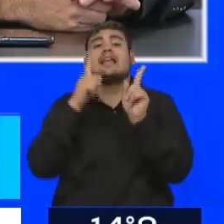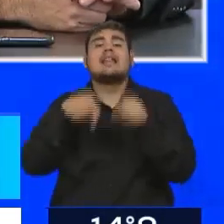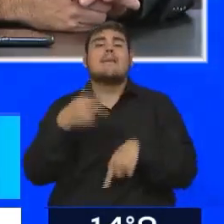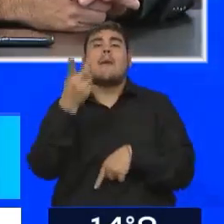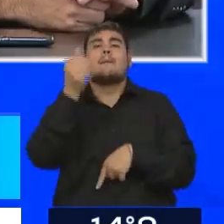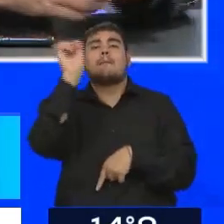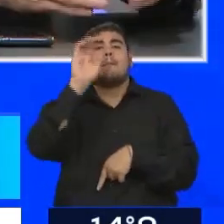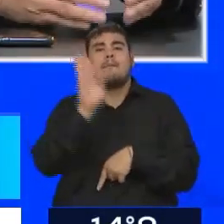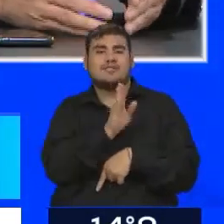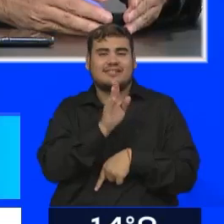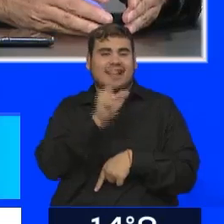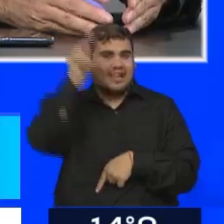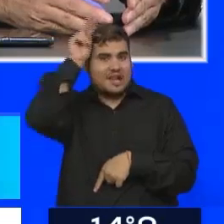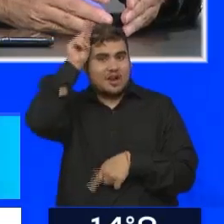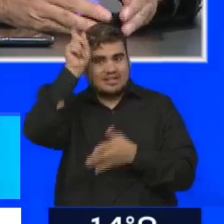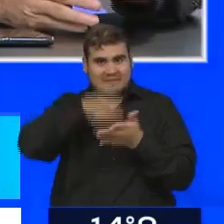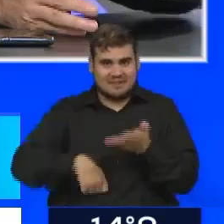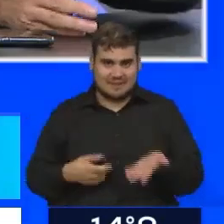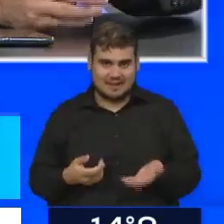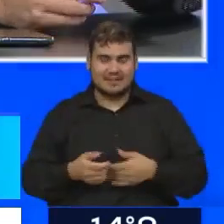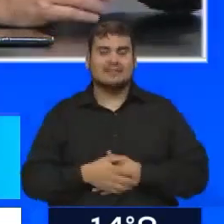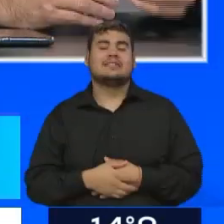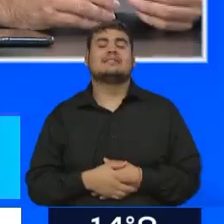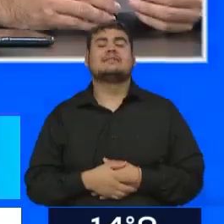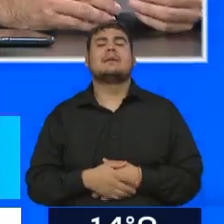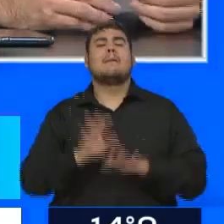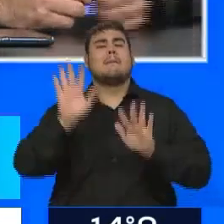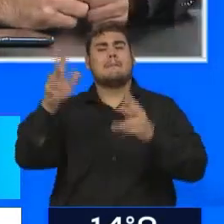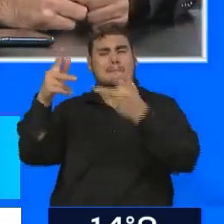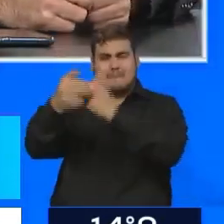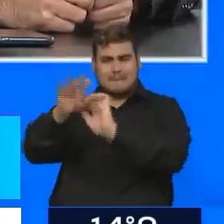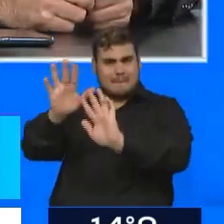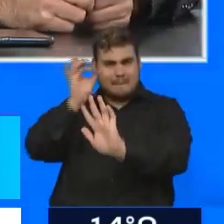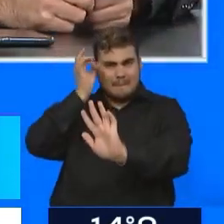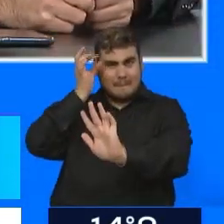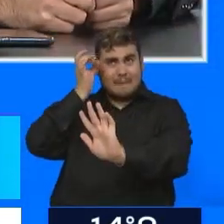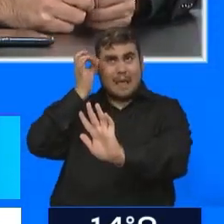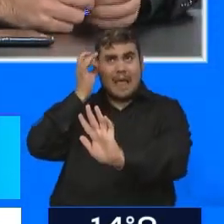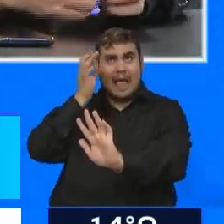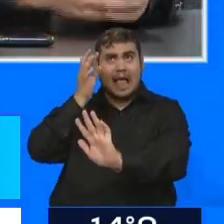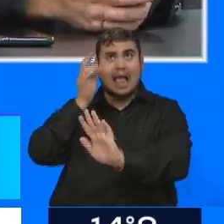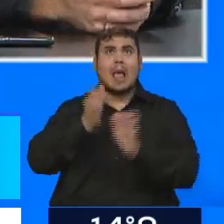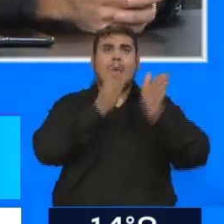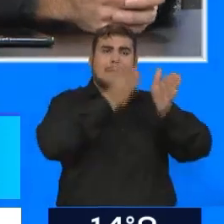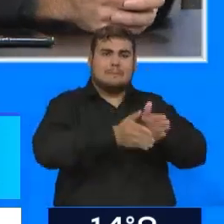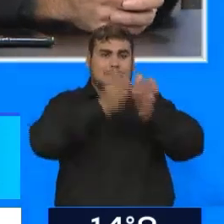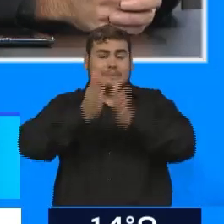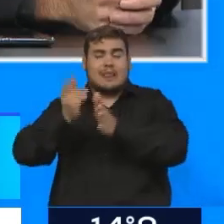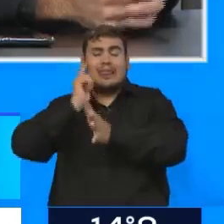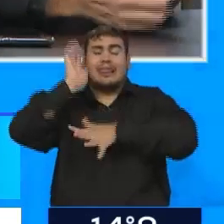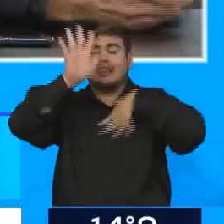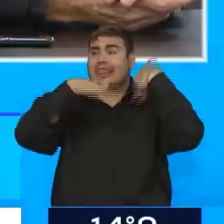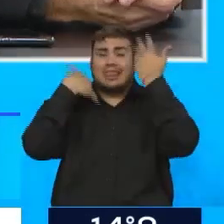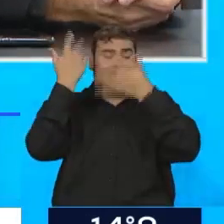gobernador Alfredo Cornejo. A partir de cuando... decías... Sí. Disculpame. Sí, dale. Vamos despacio porque si no la gente